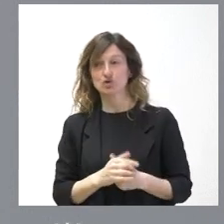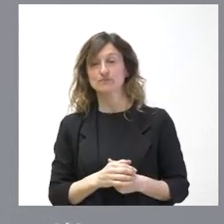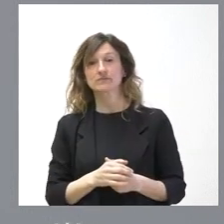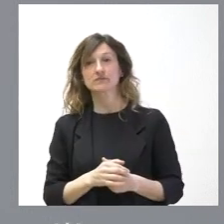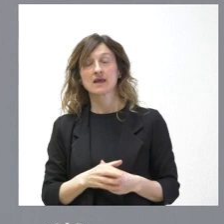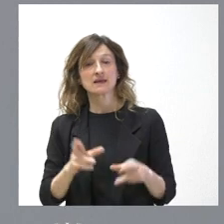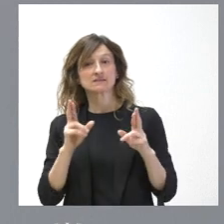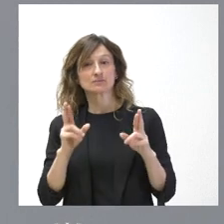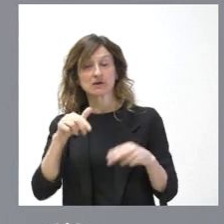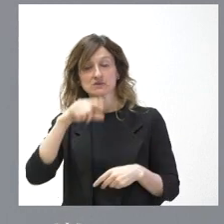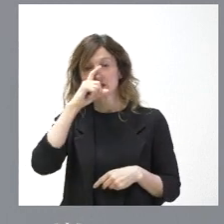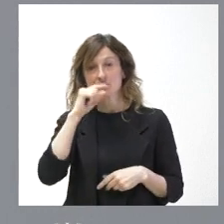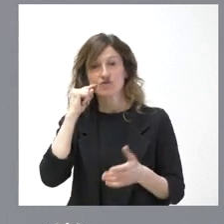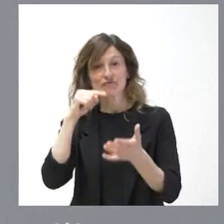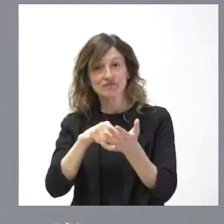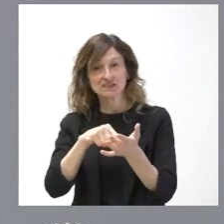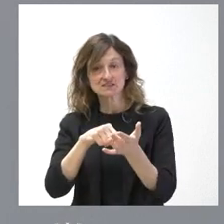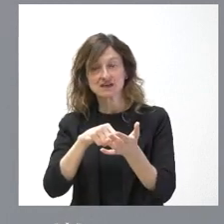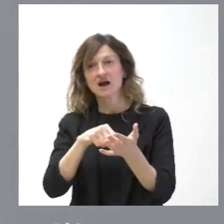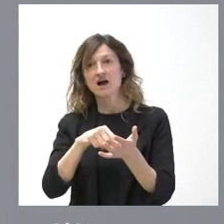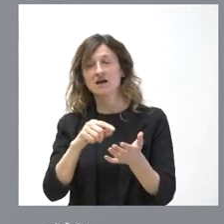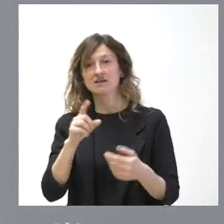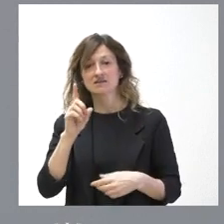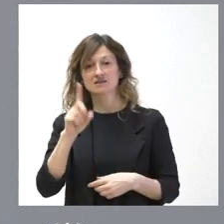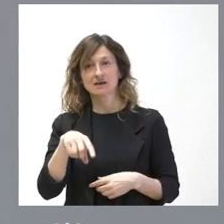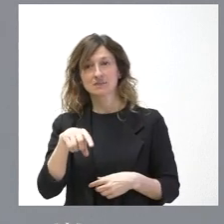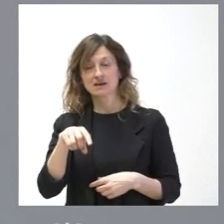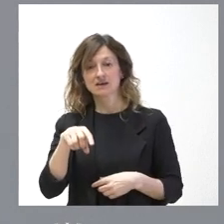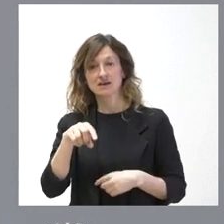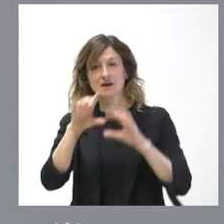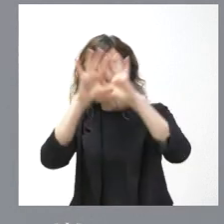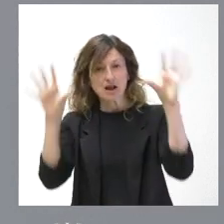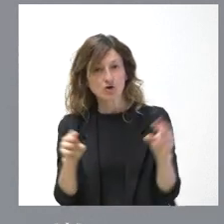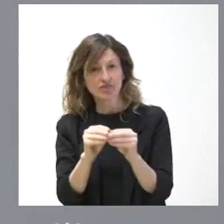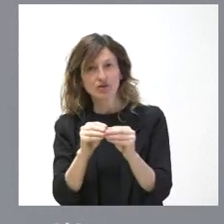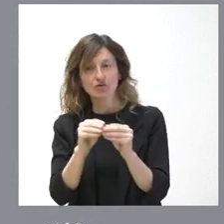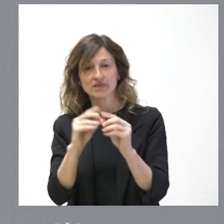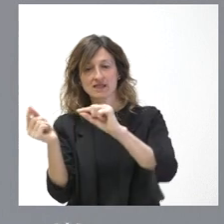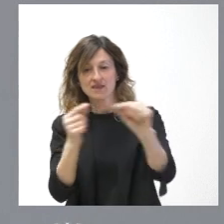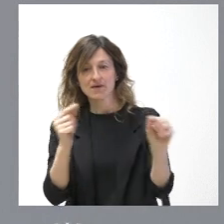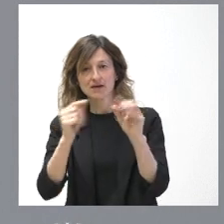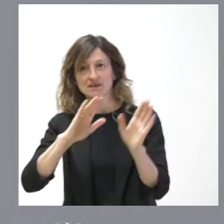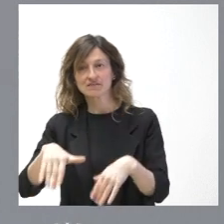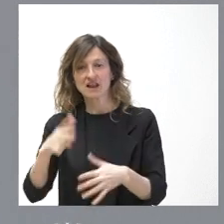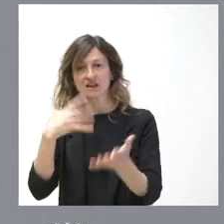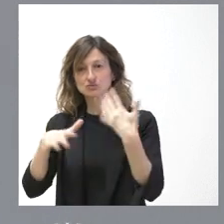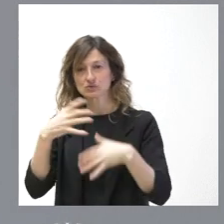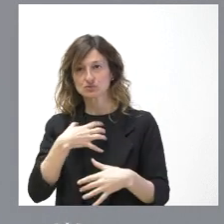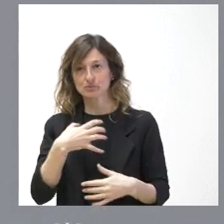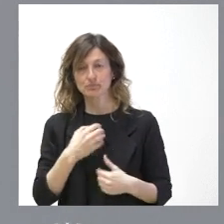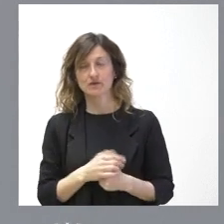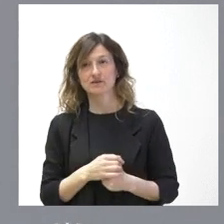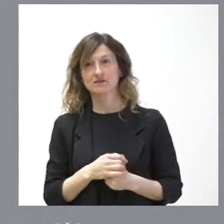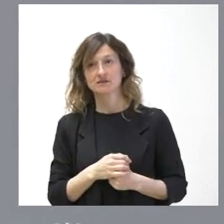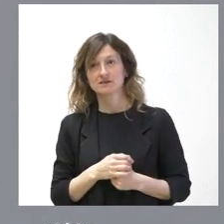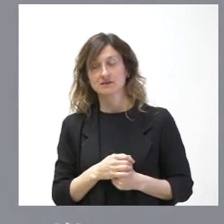que la fecha de este año sea una excusa también para la valoración final del debate. Esto de pedir un debate justo cuando ha acabado